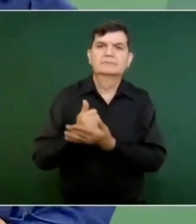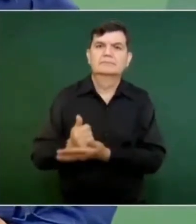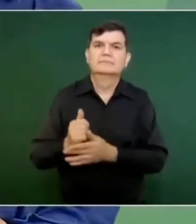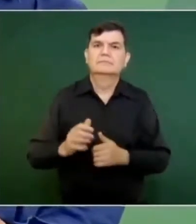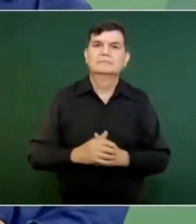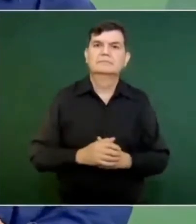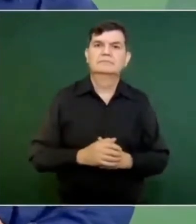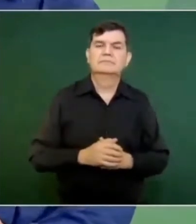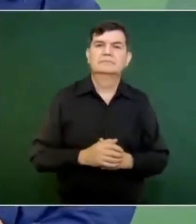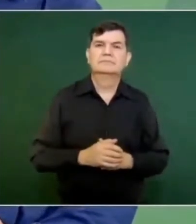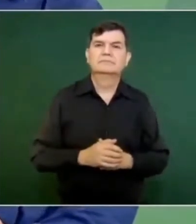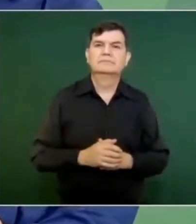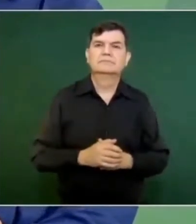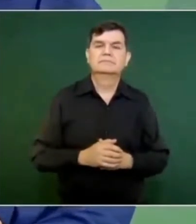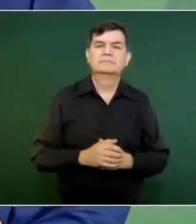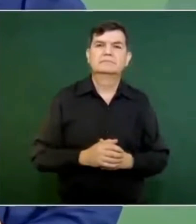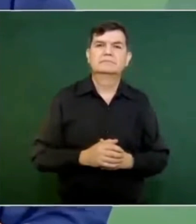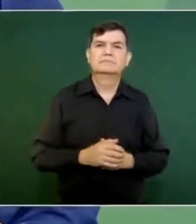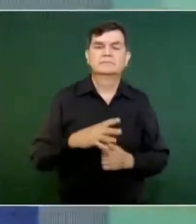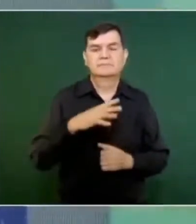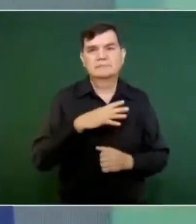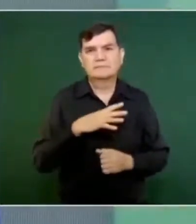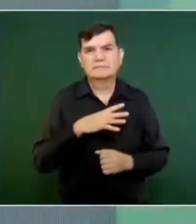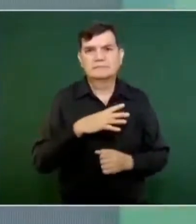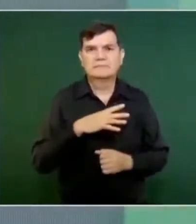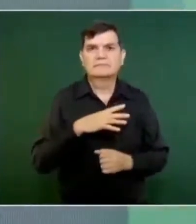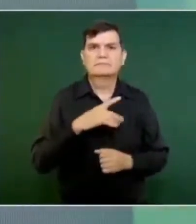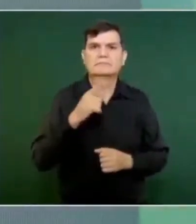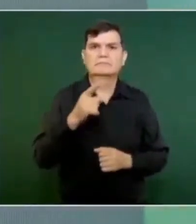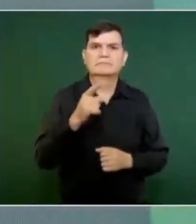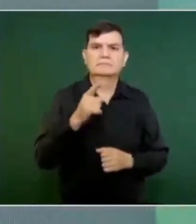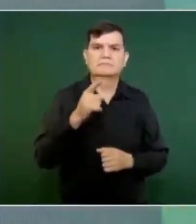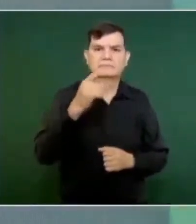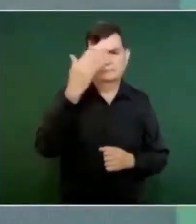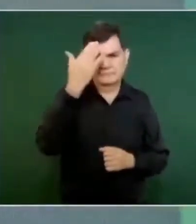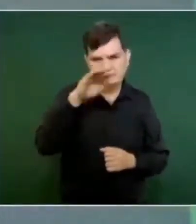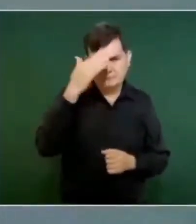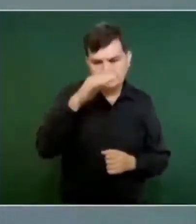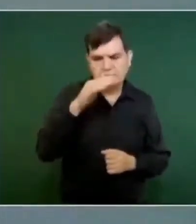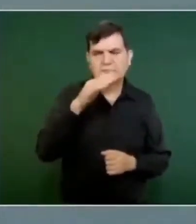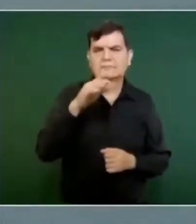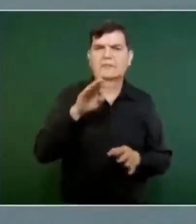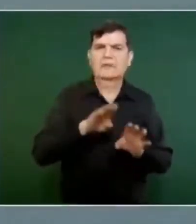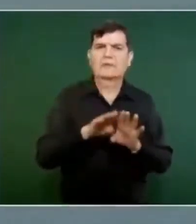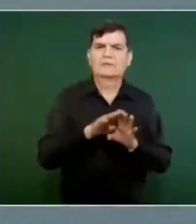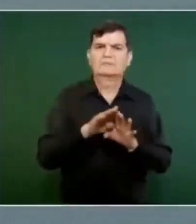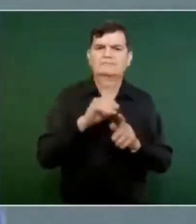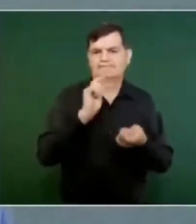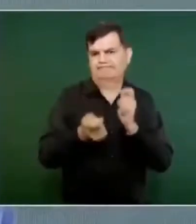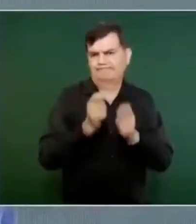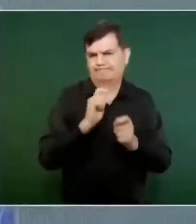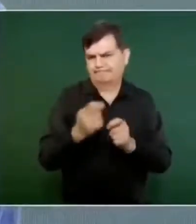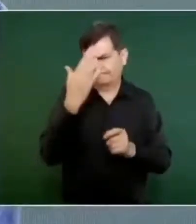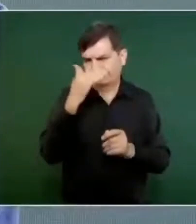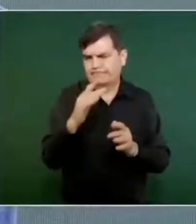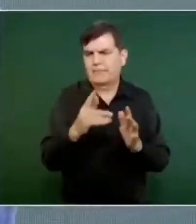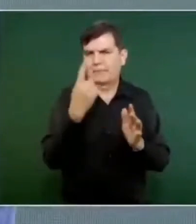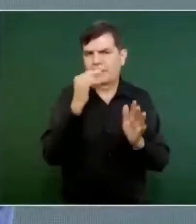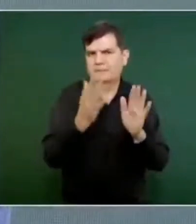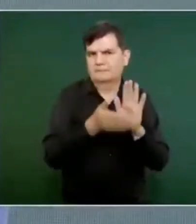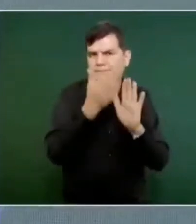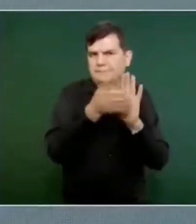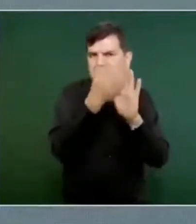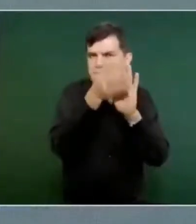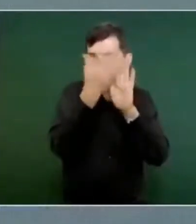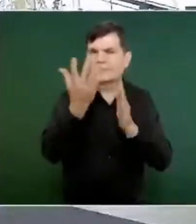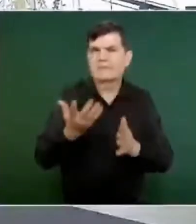Si se tiene un conocimiento en construcción, en